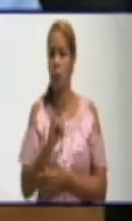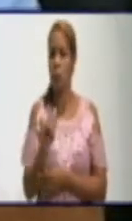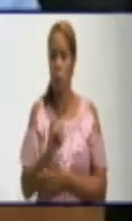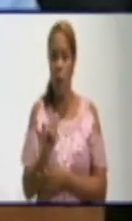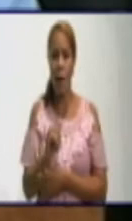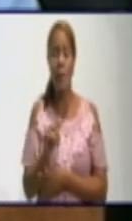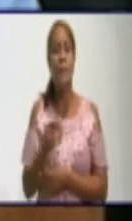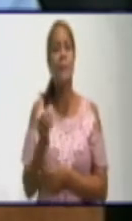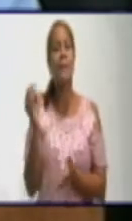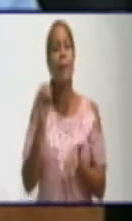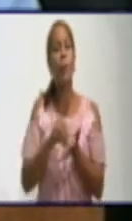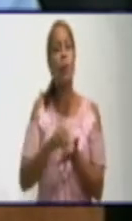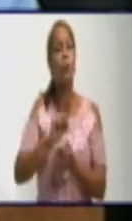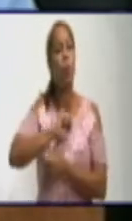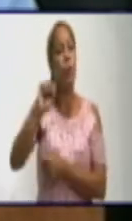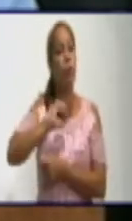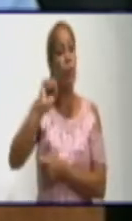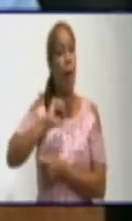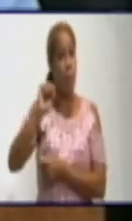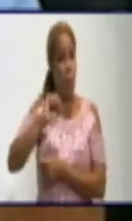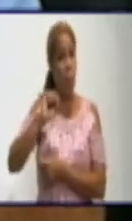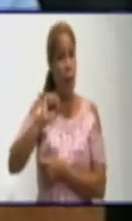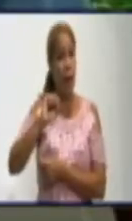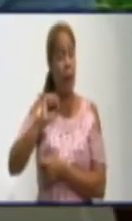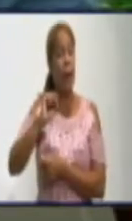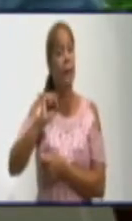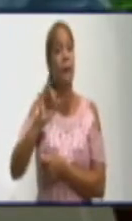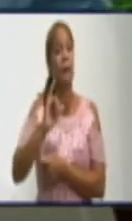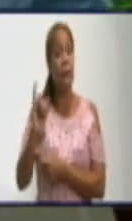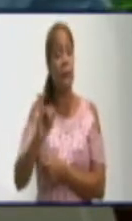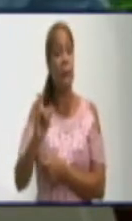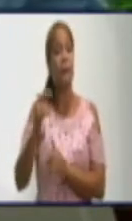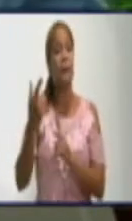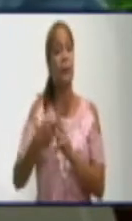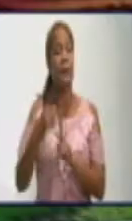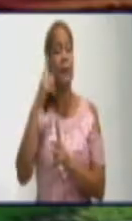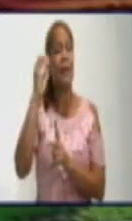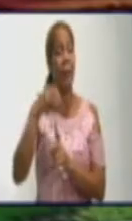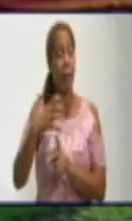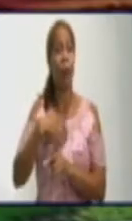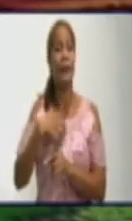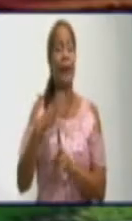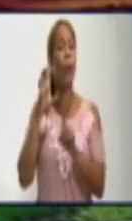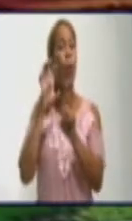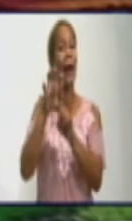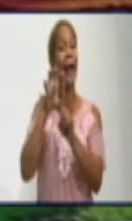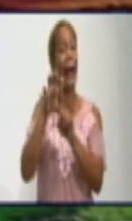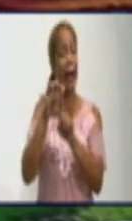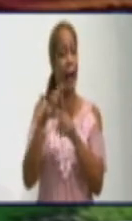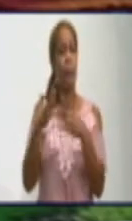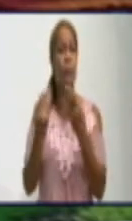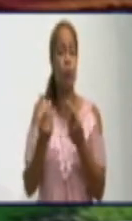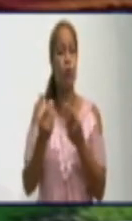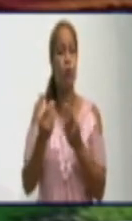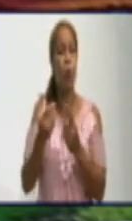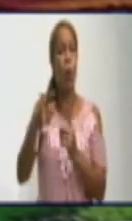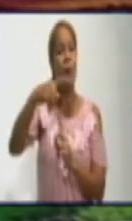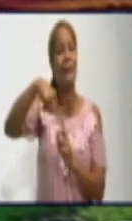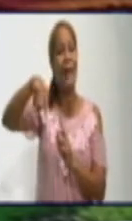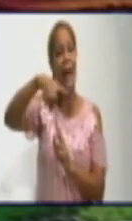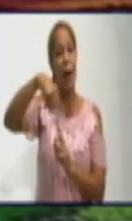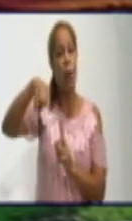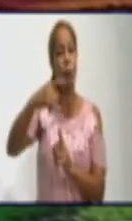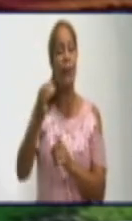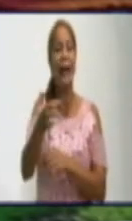la bomba, pero ahora nos queda afectado el tanque. Sí, de la Junta en Medialuna nosotros recibimos varios mensajes también de quejas por el servicio de